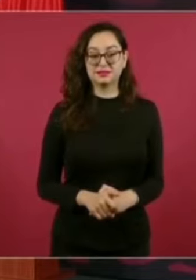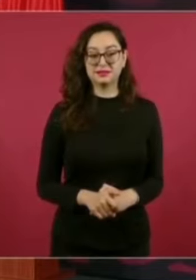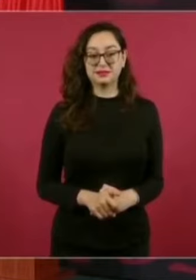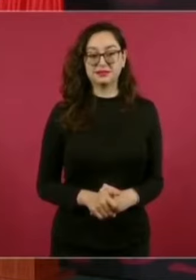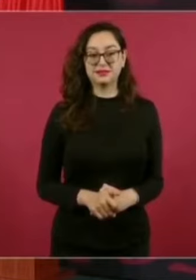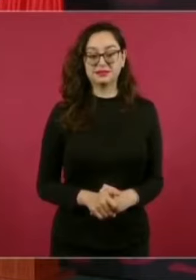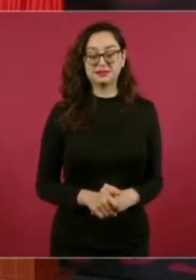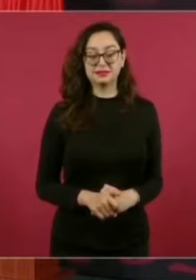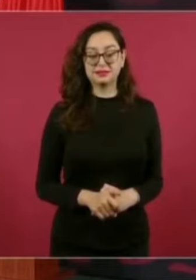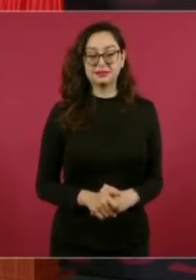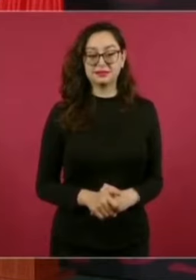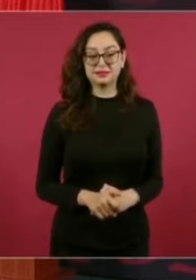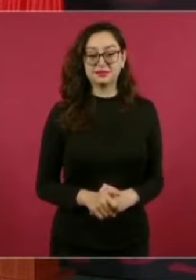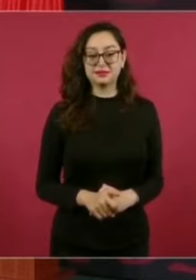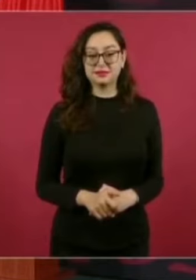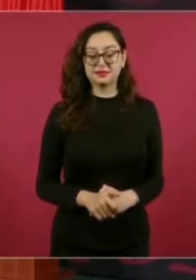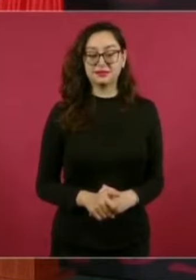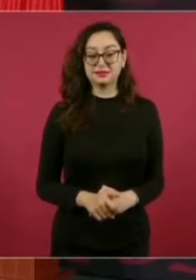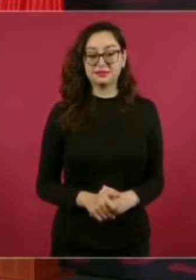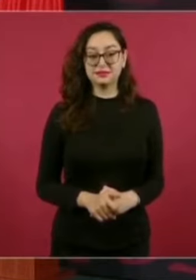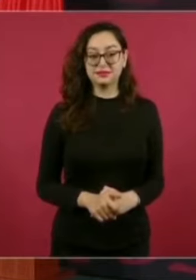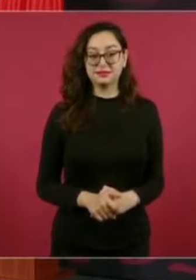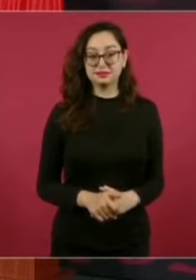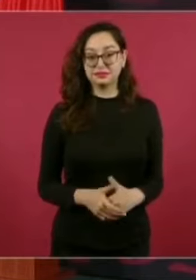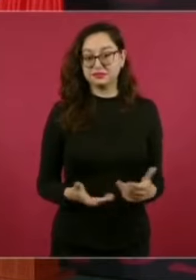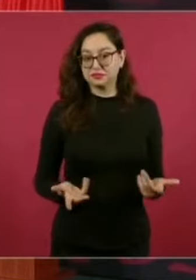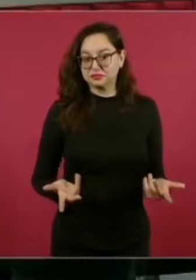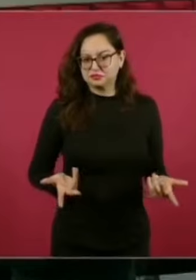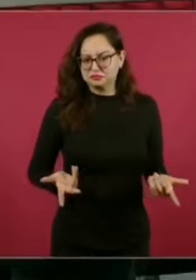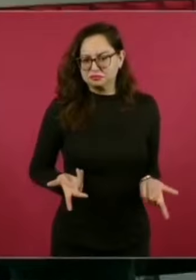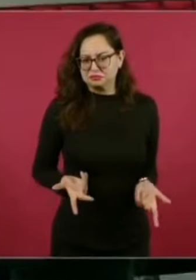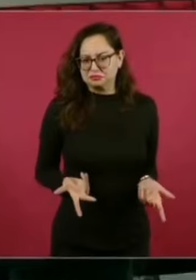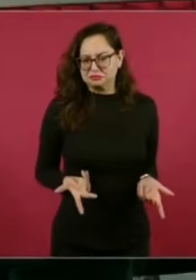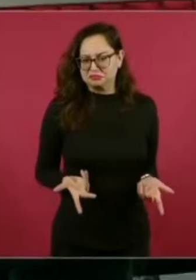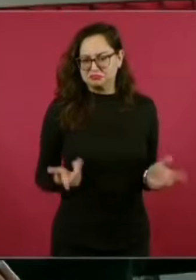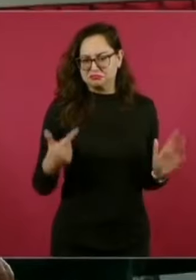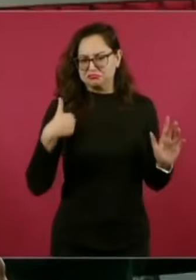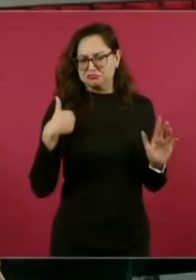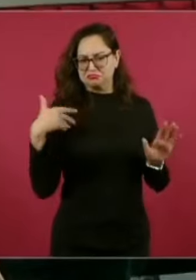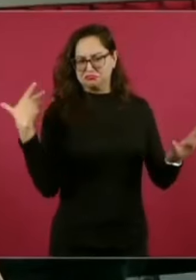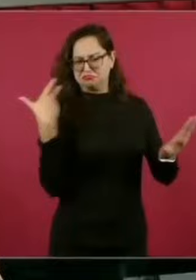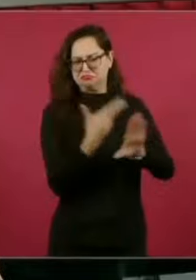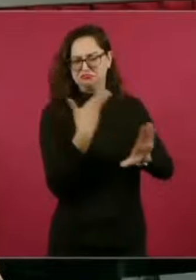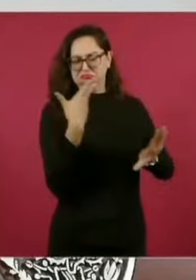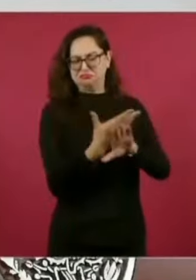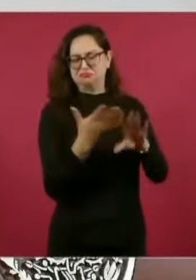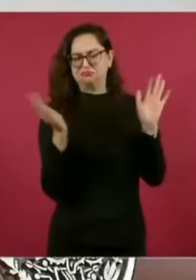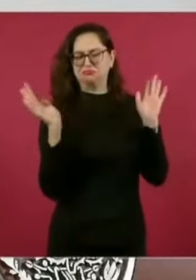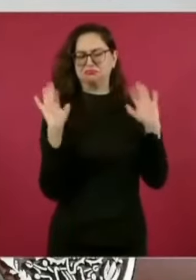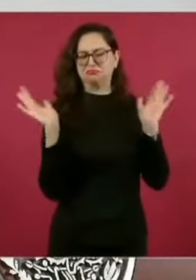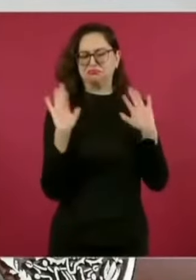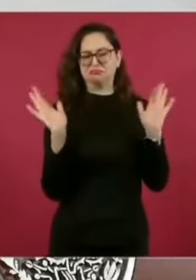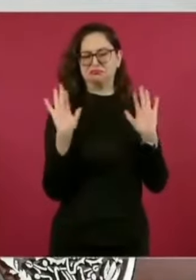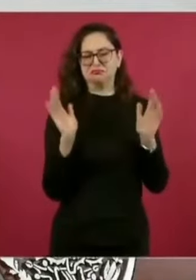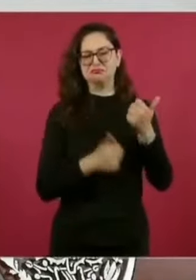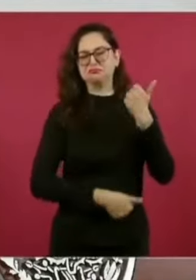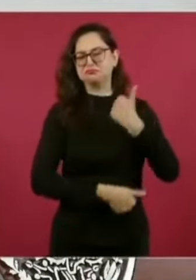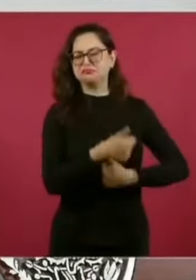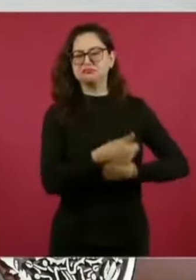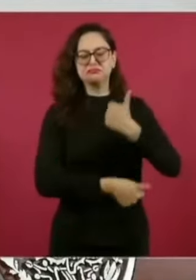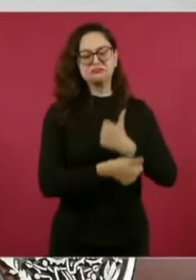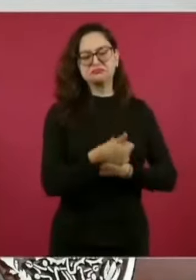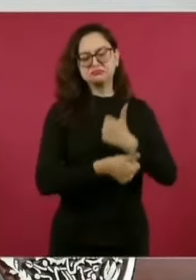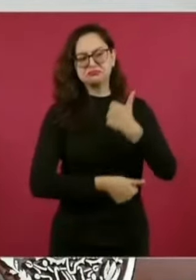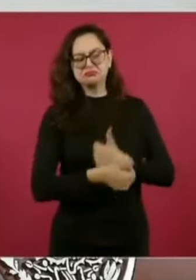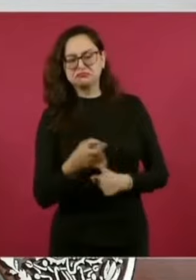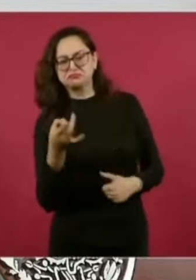pero no son enemigos, son adversarios. Ellos deben de entender, yo creo